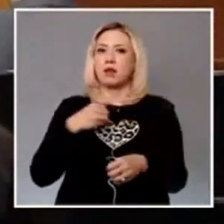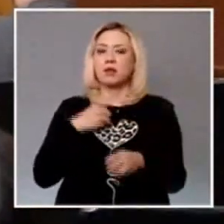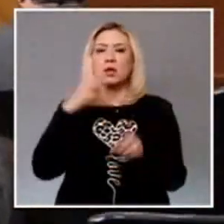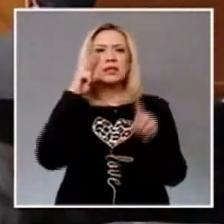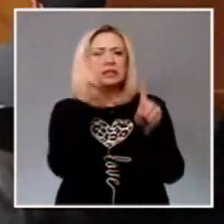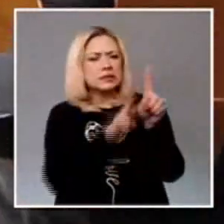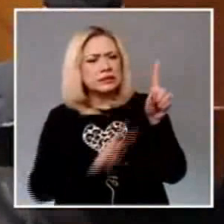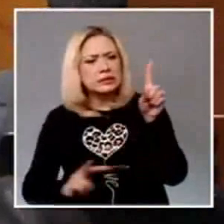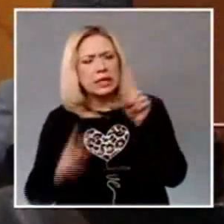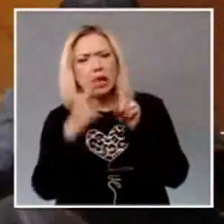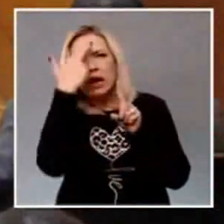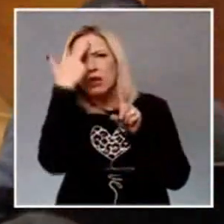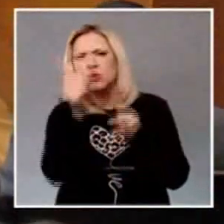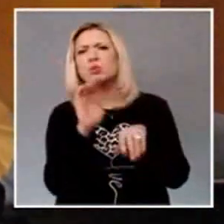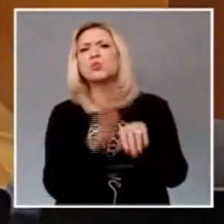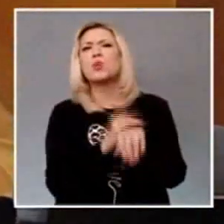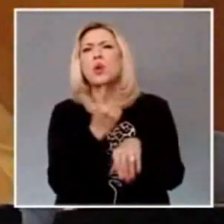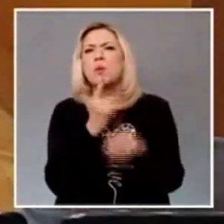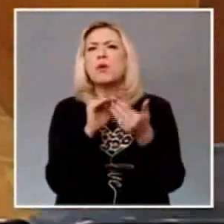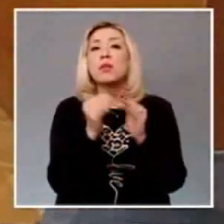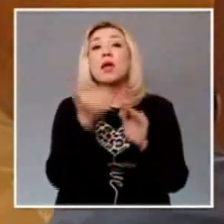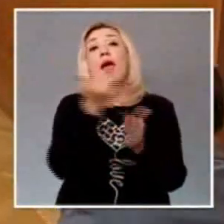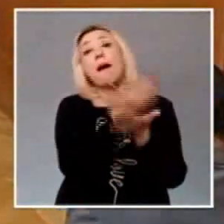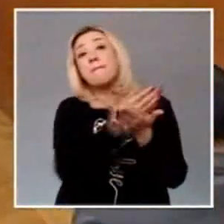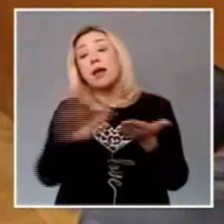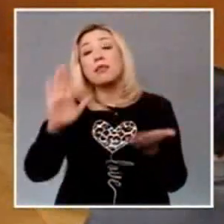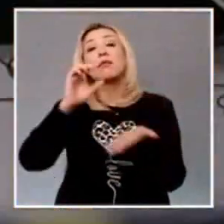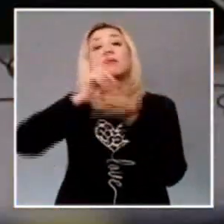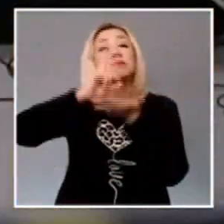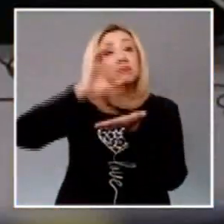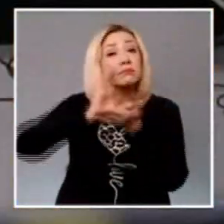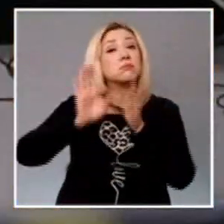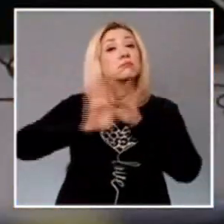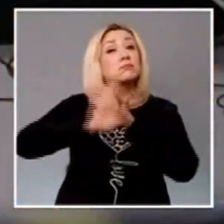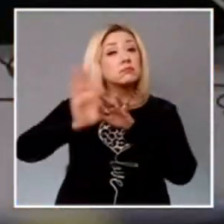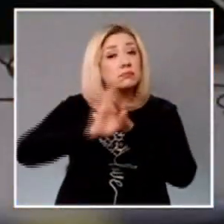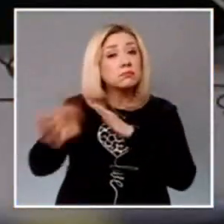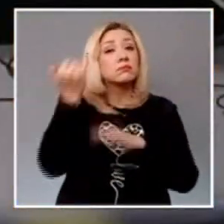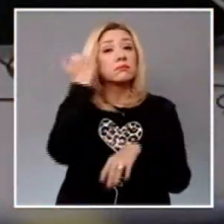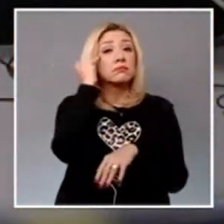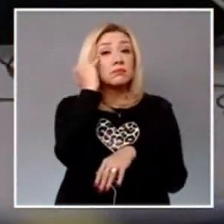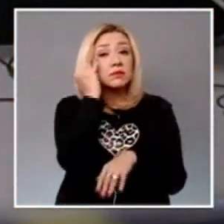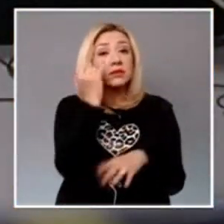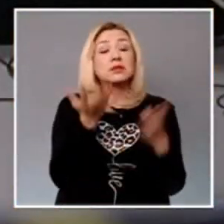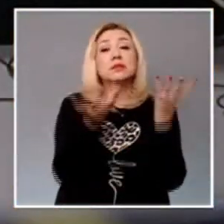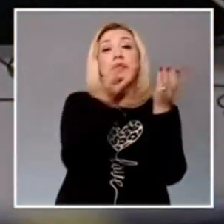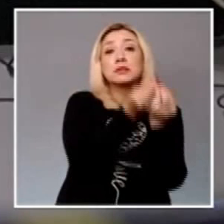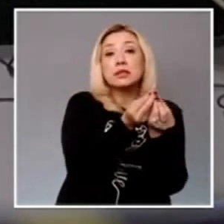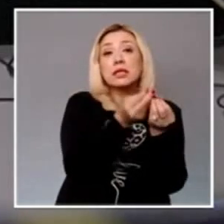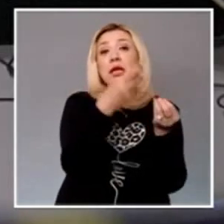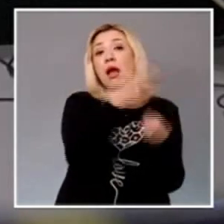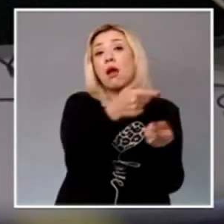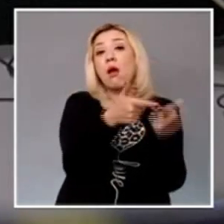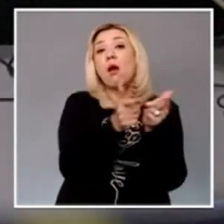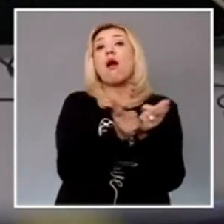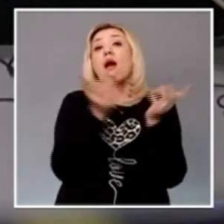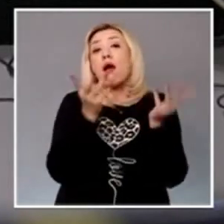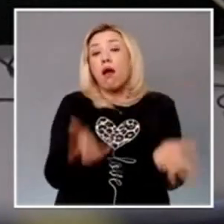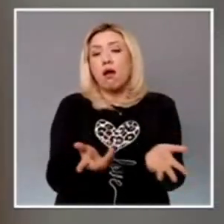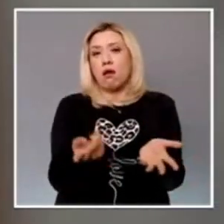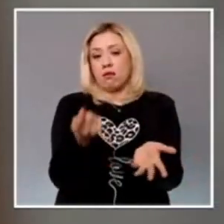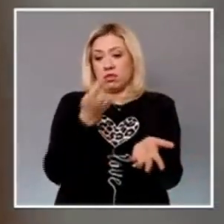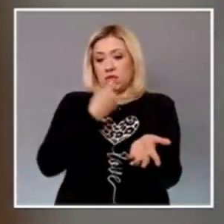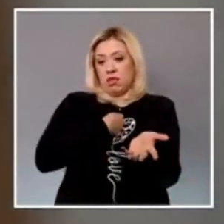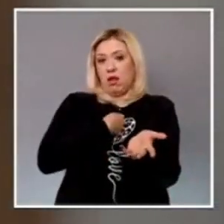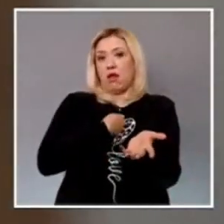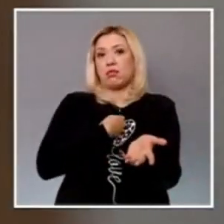enfoque de interseccionalidad, lo que implica que su identidad de género deberá ser respetada, lo que incluye que se llame y utilice el